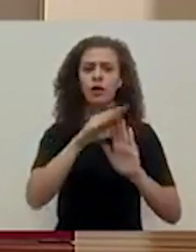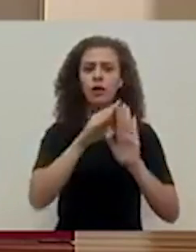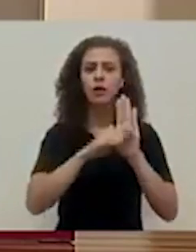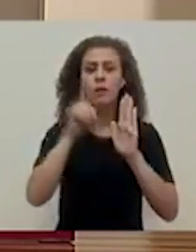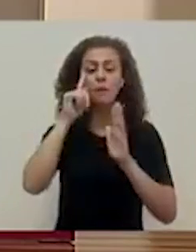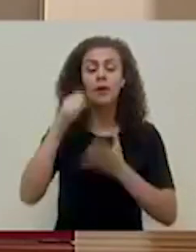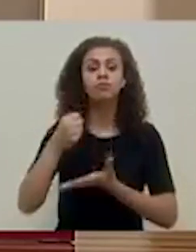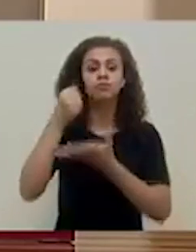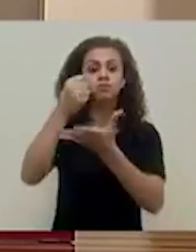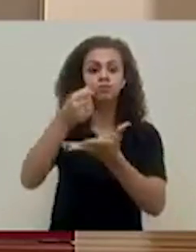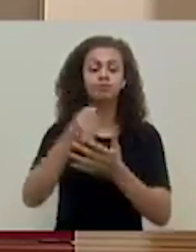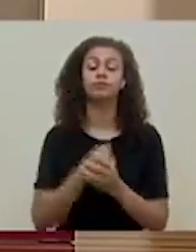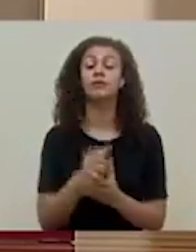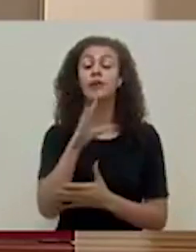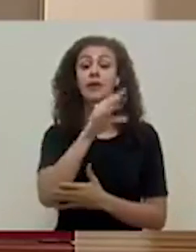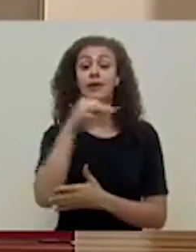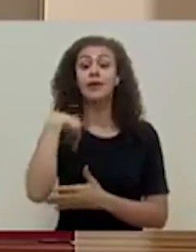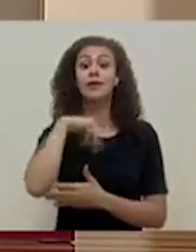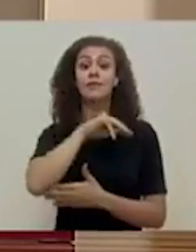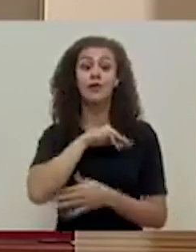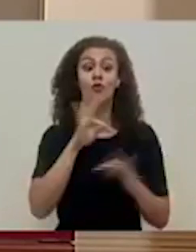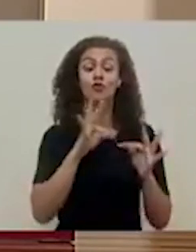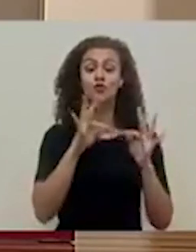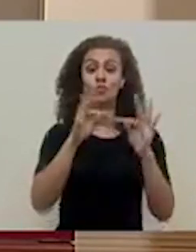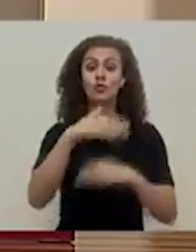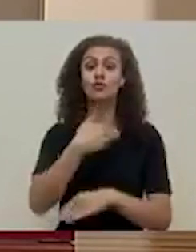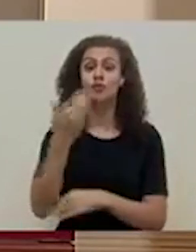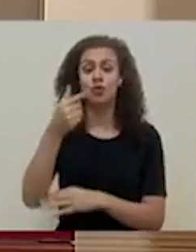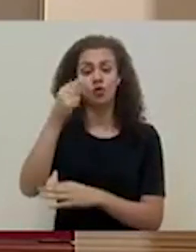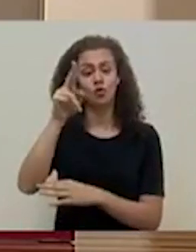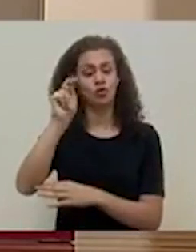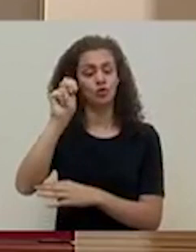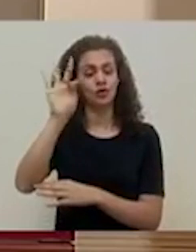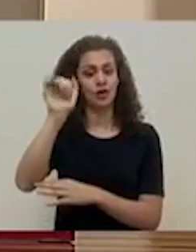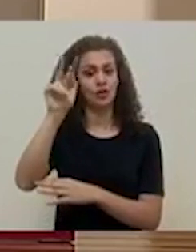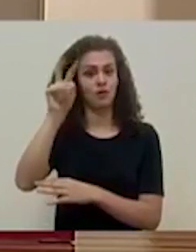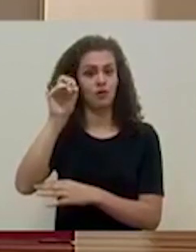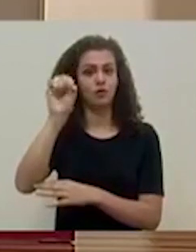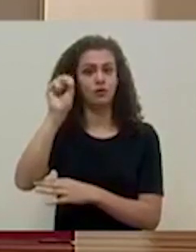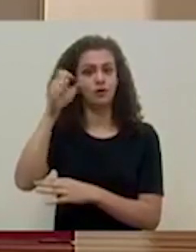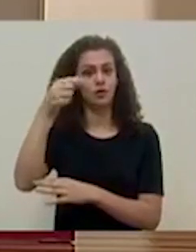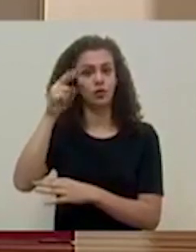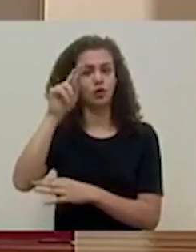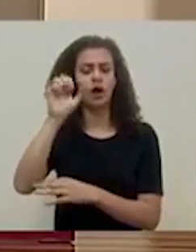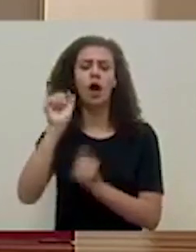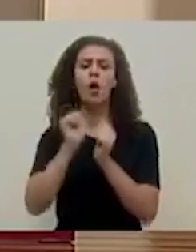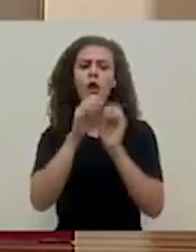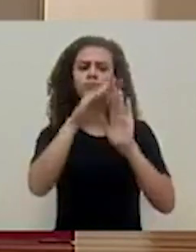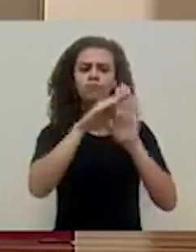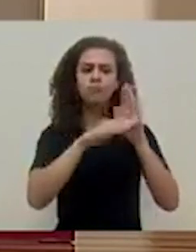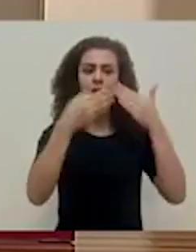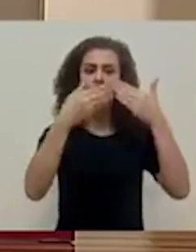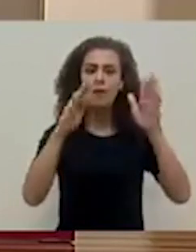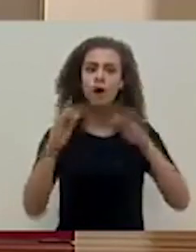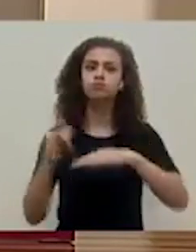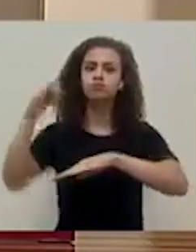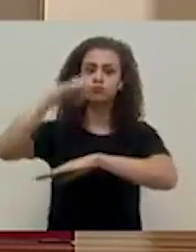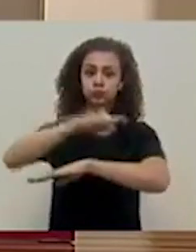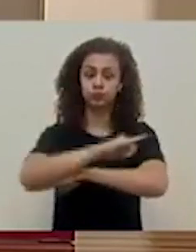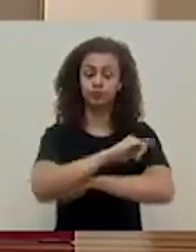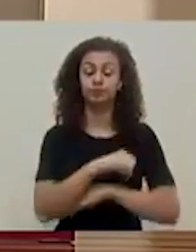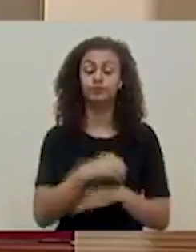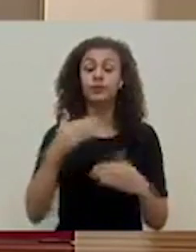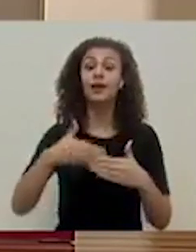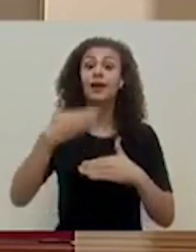vales crediticios, y al ministro de Turismo, el señor Gustavo Segura, con el detalle de apertura de vuelos. A